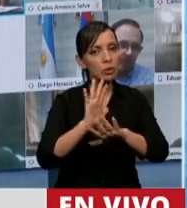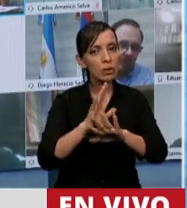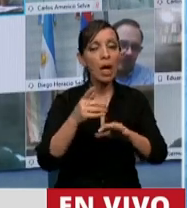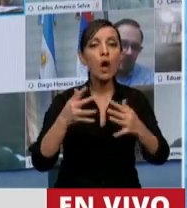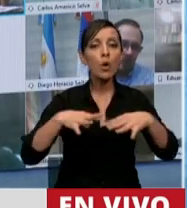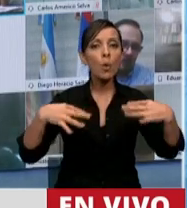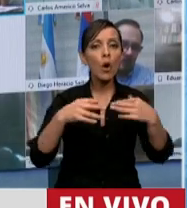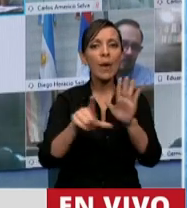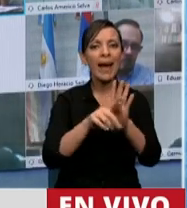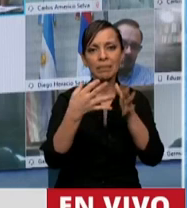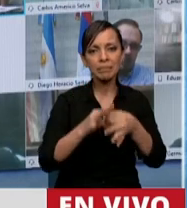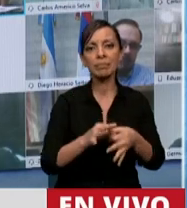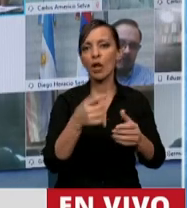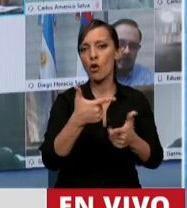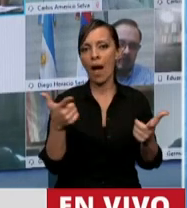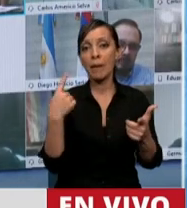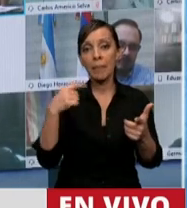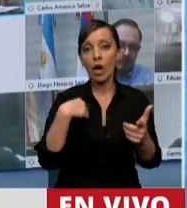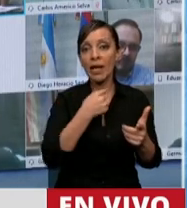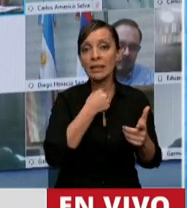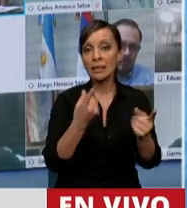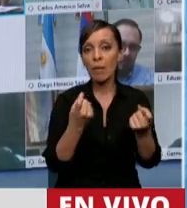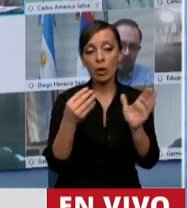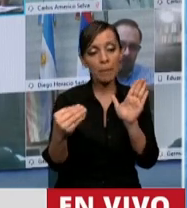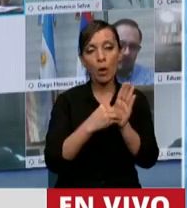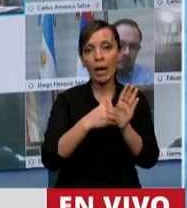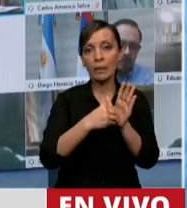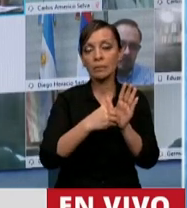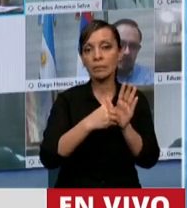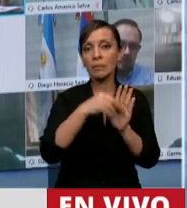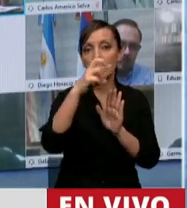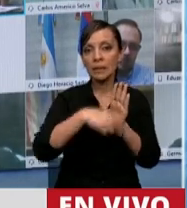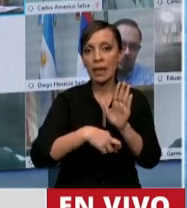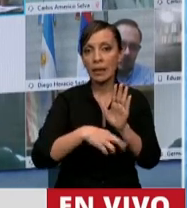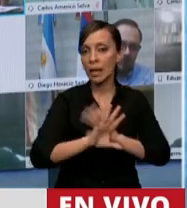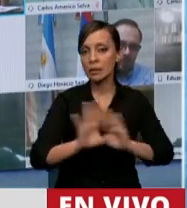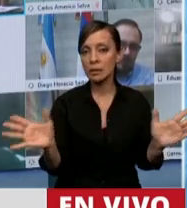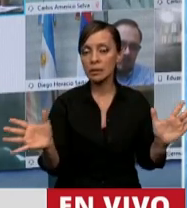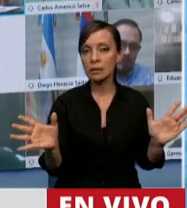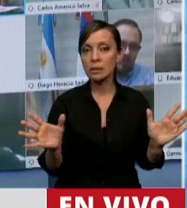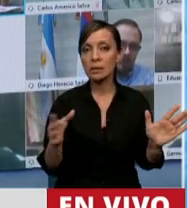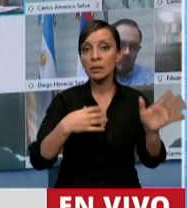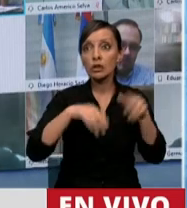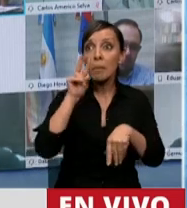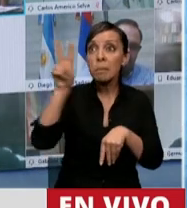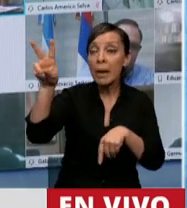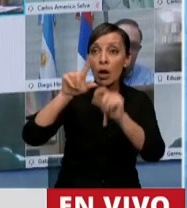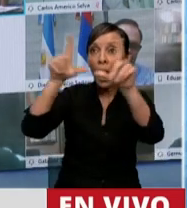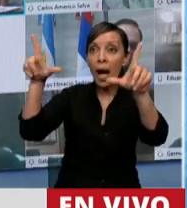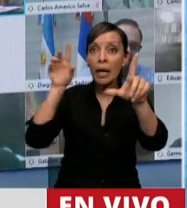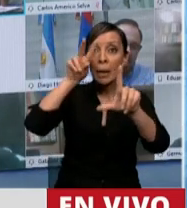quórum legal, pero queremos que se nos registre como presentes, no estamos. La mayor contradicción es mirar esa placa